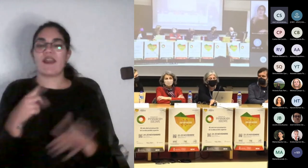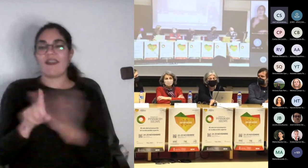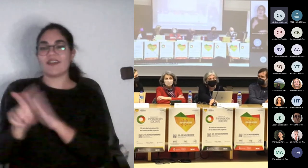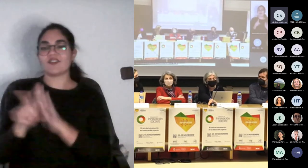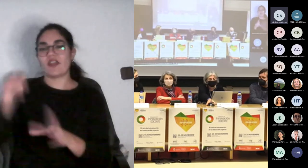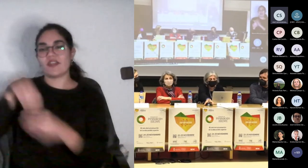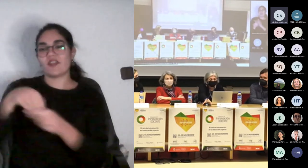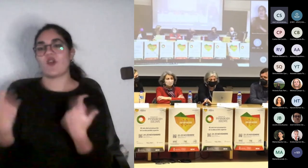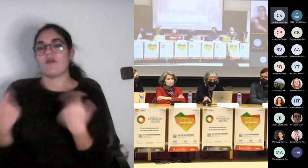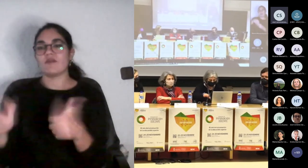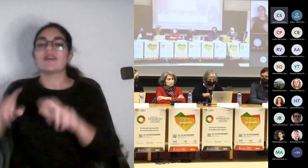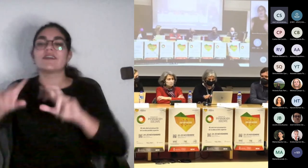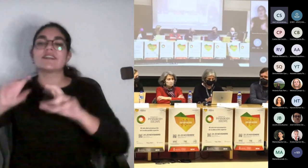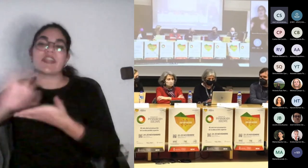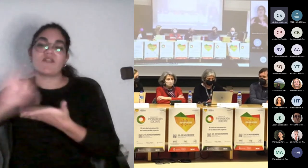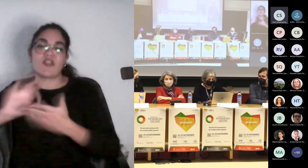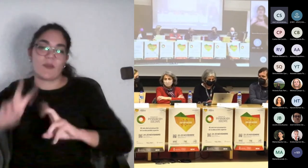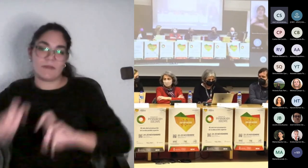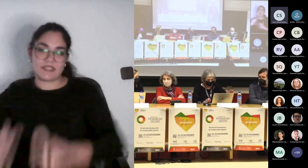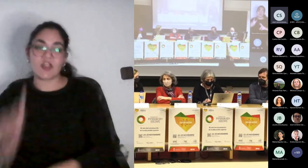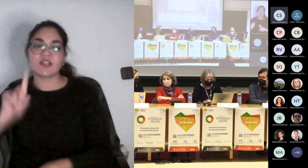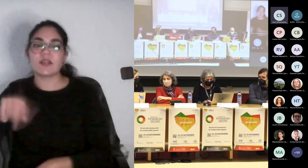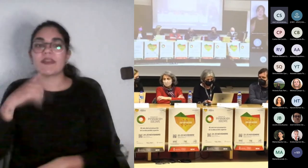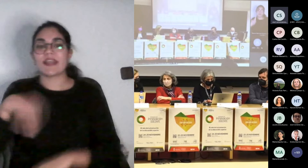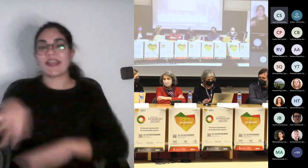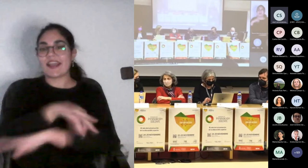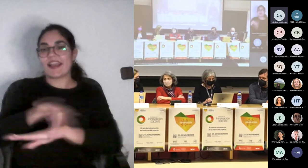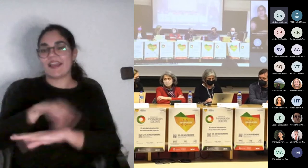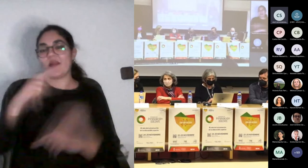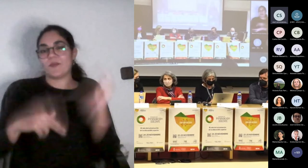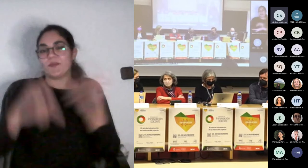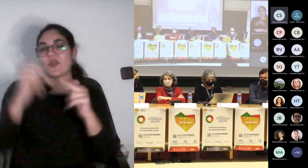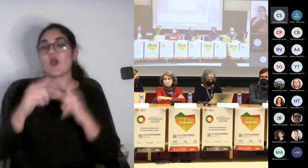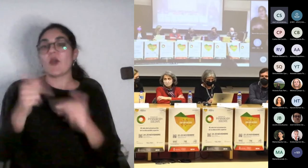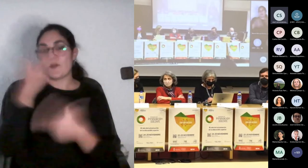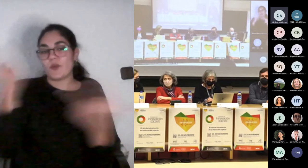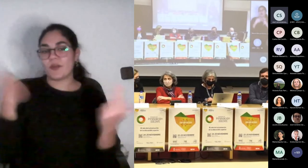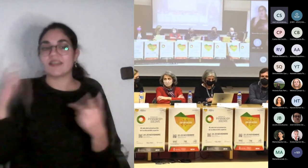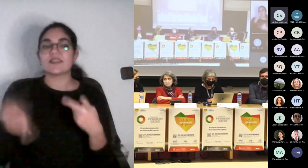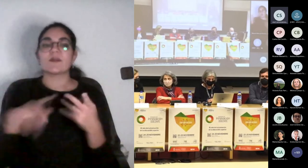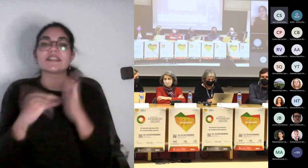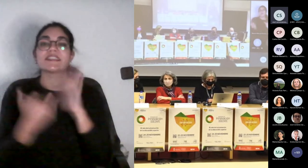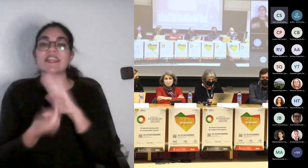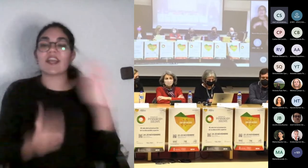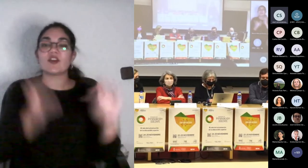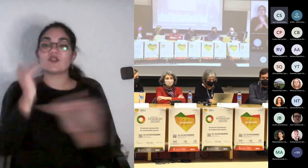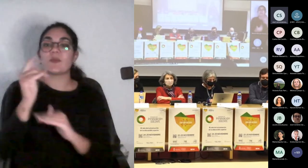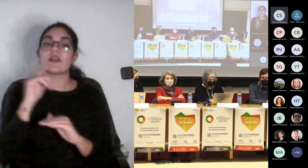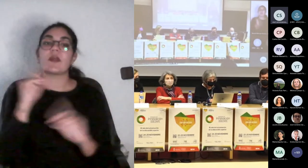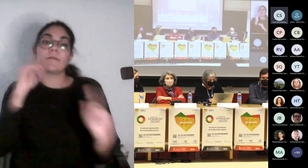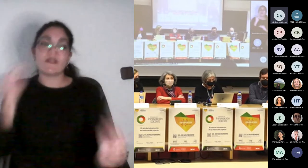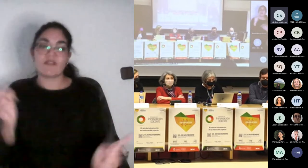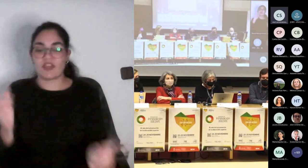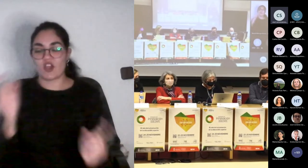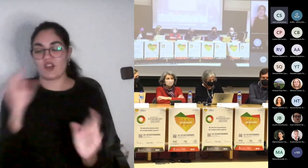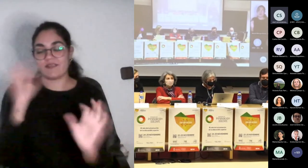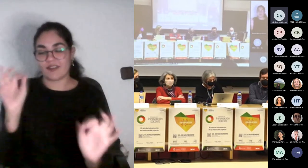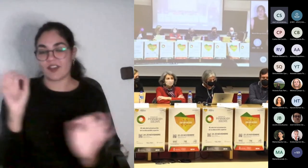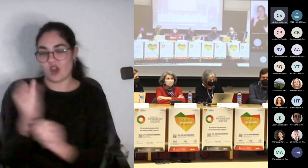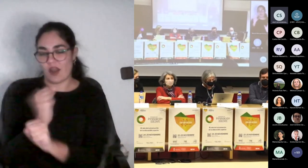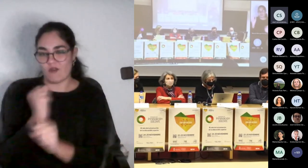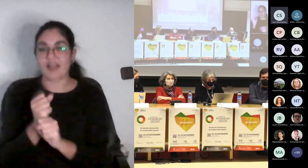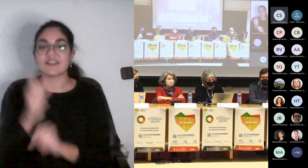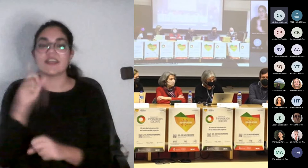Es ingeniera técnica de obras públicas, máster en materiales estructurales, técnica superior en prevención de riesgos laborales, con formación